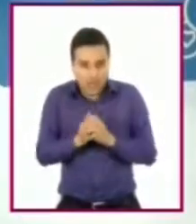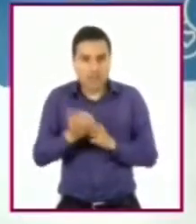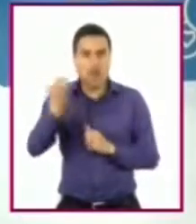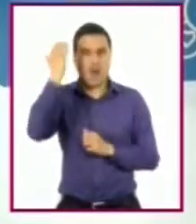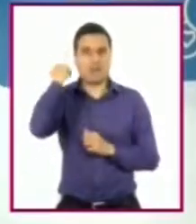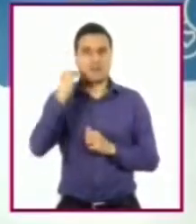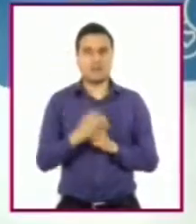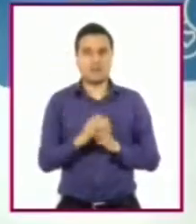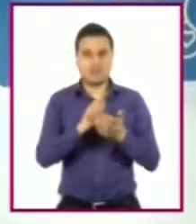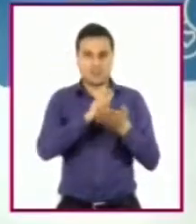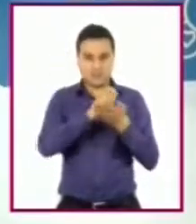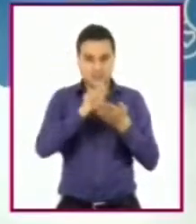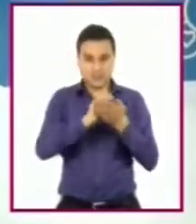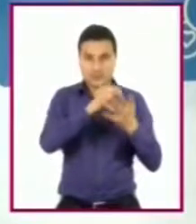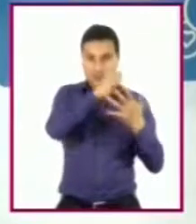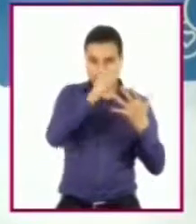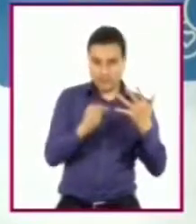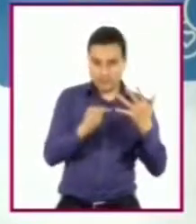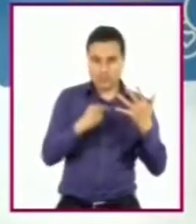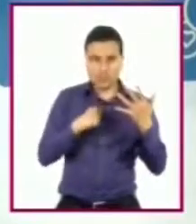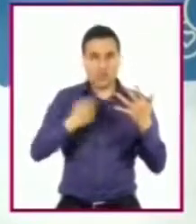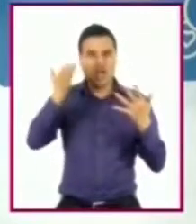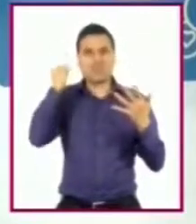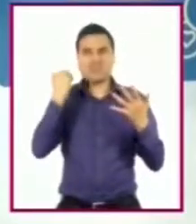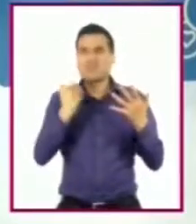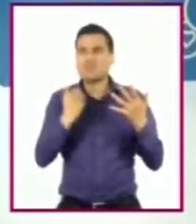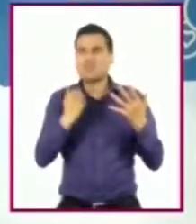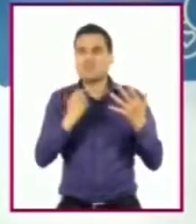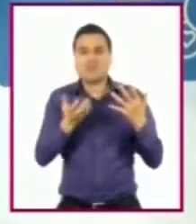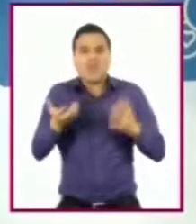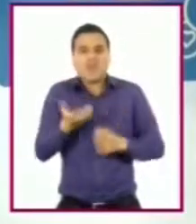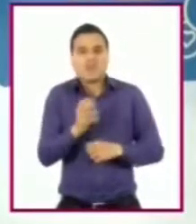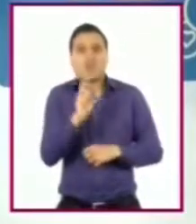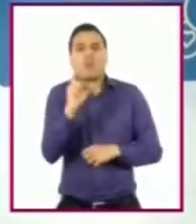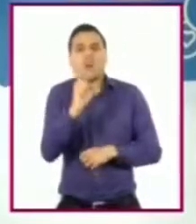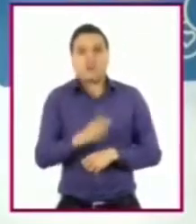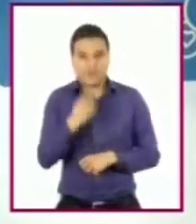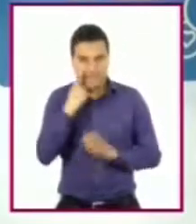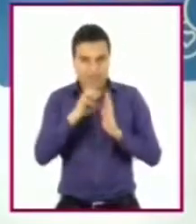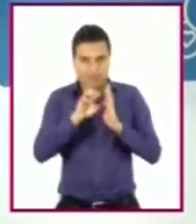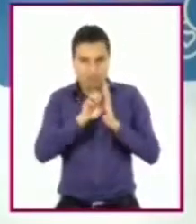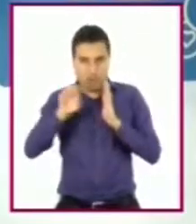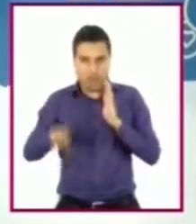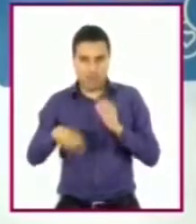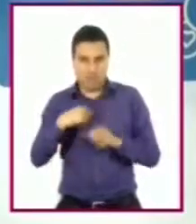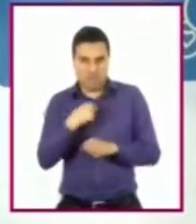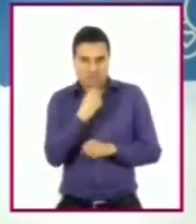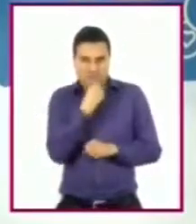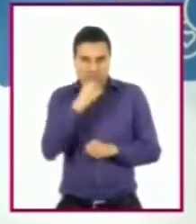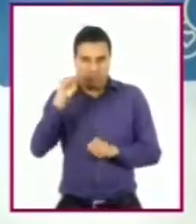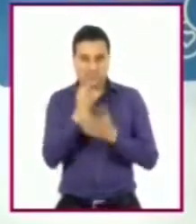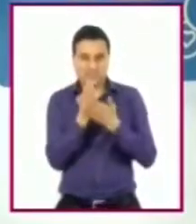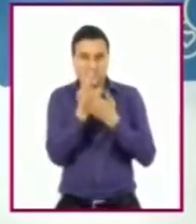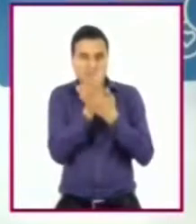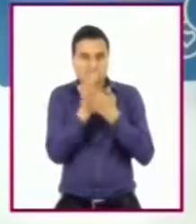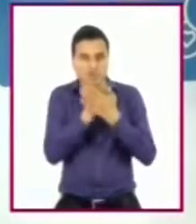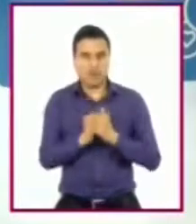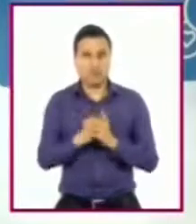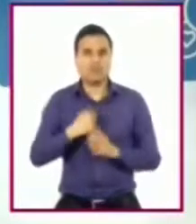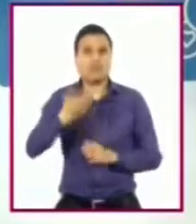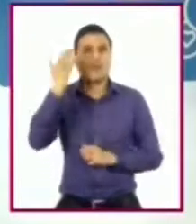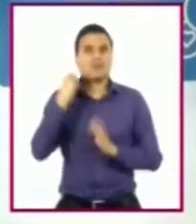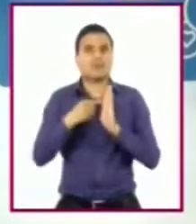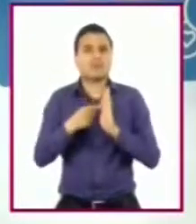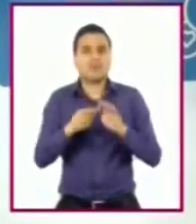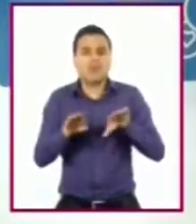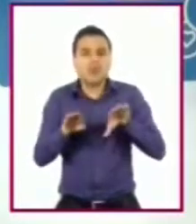esas capacidades. Por ejemplo, una de mis capacidades es el dibujo y la puse en práctica al dibujar